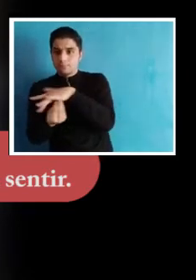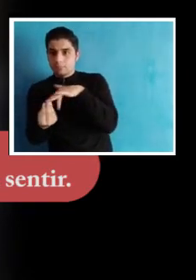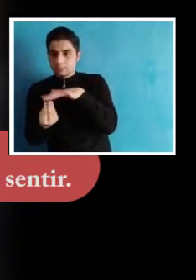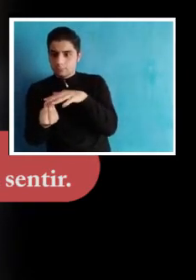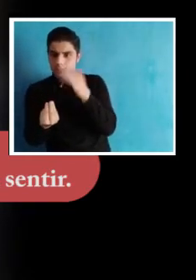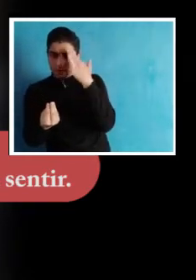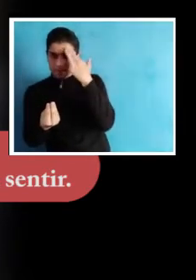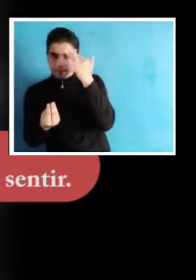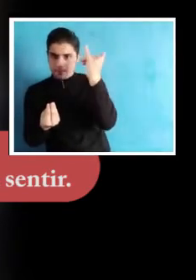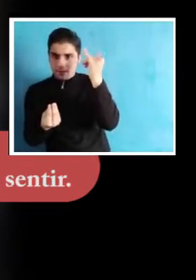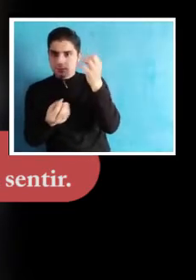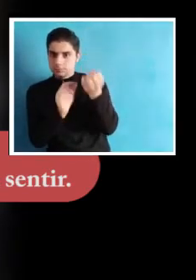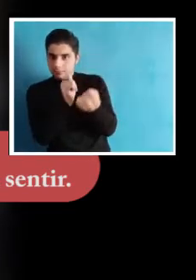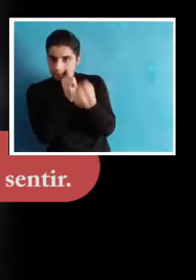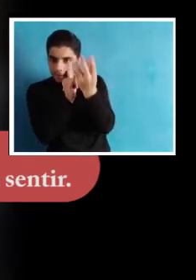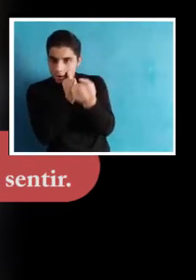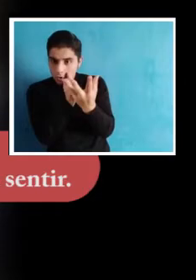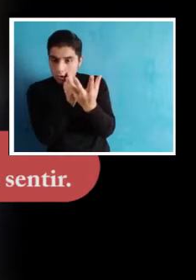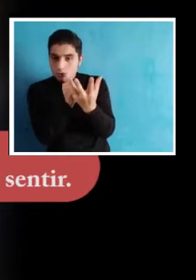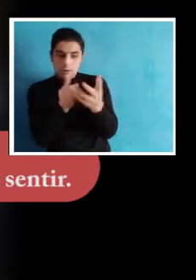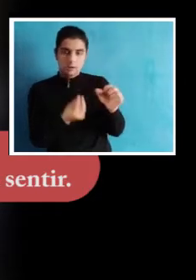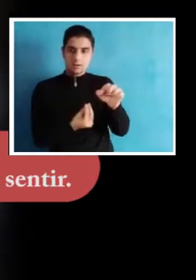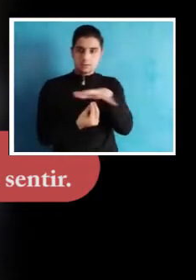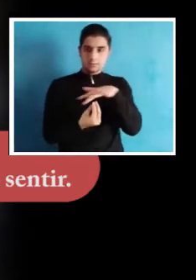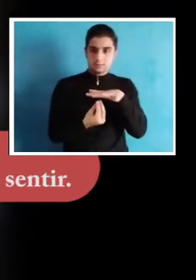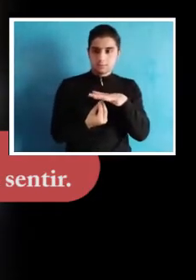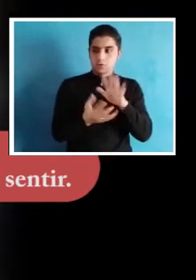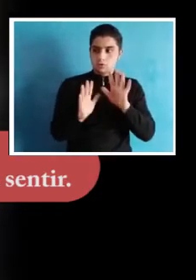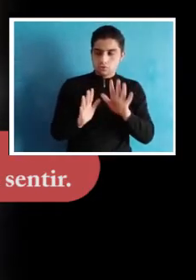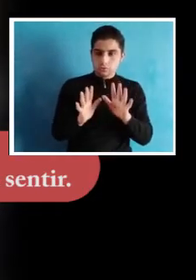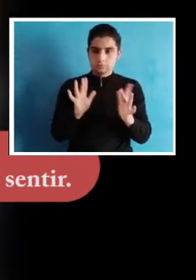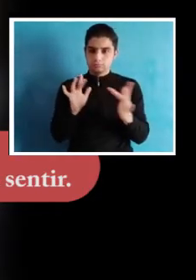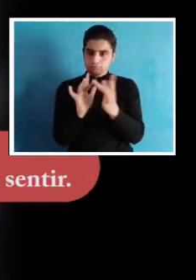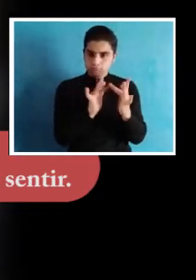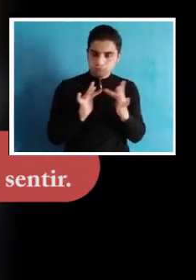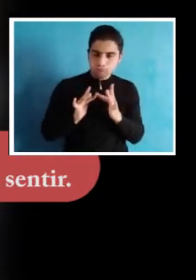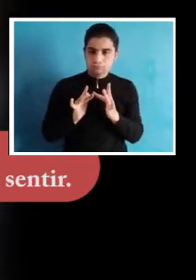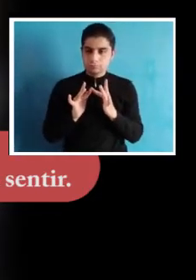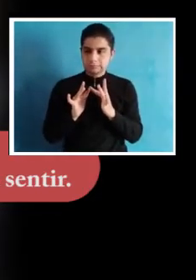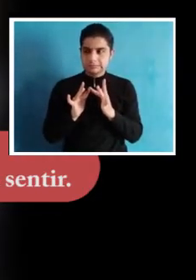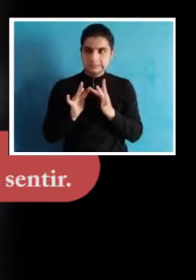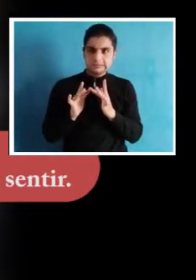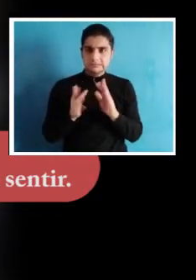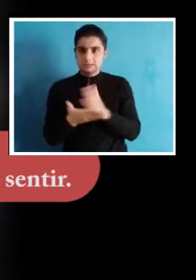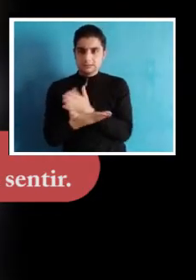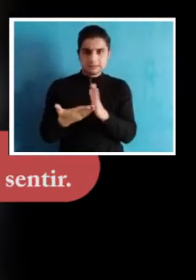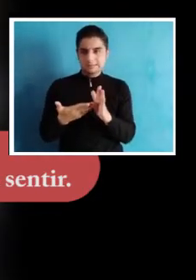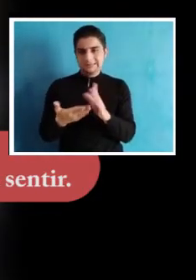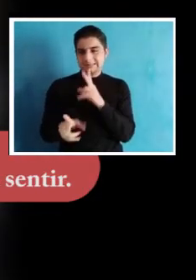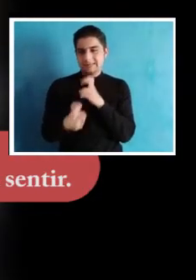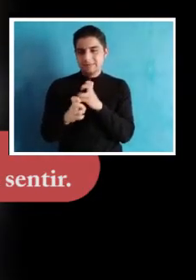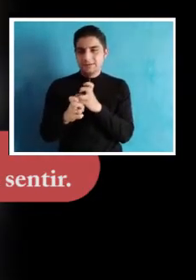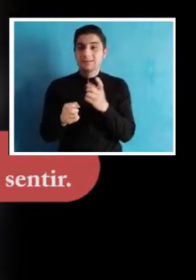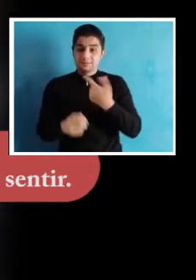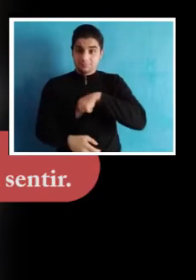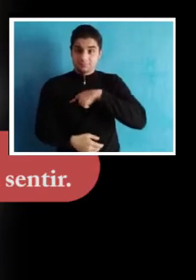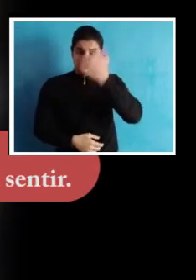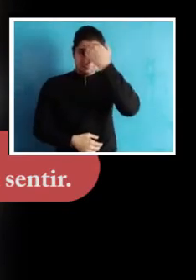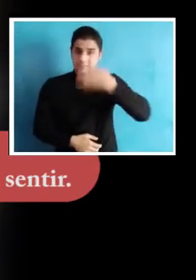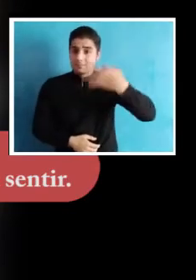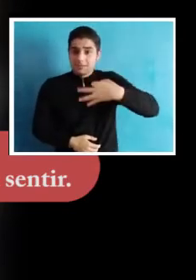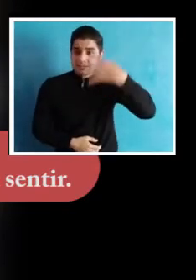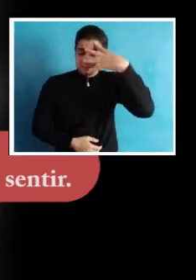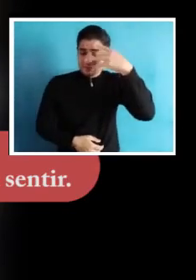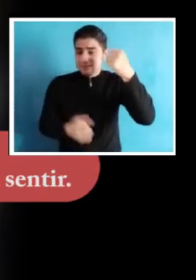-afectivos de nuestros entornos pedagógicos, estando siempre en constante preocupación, no